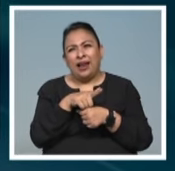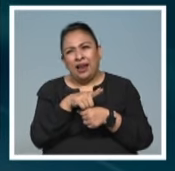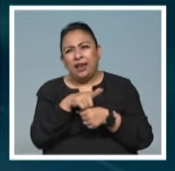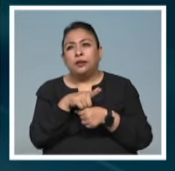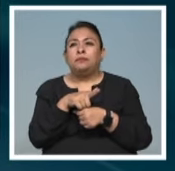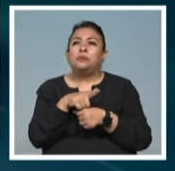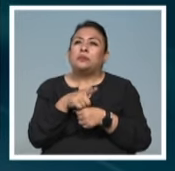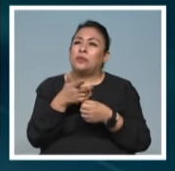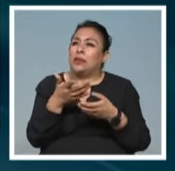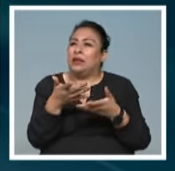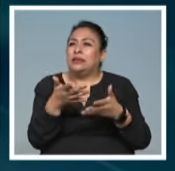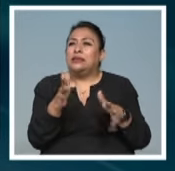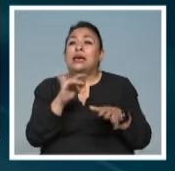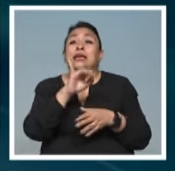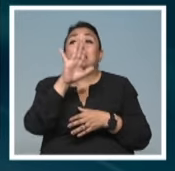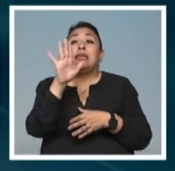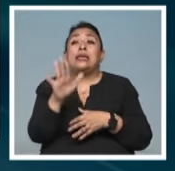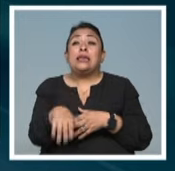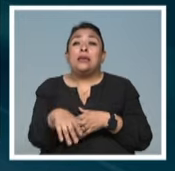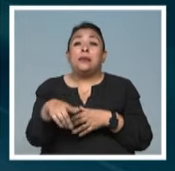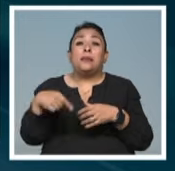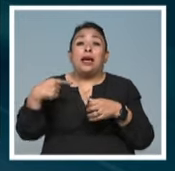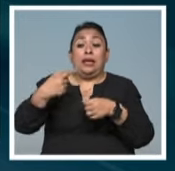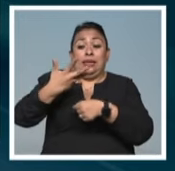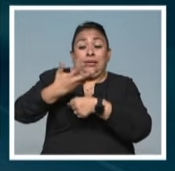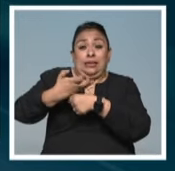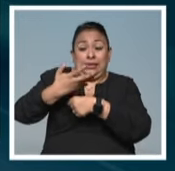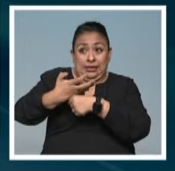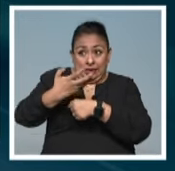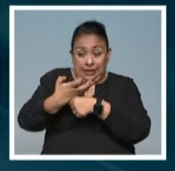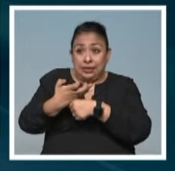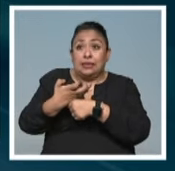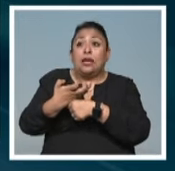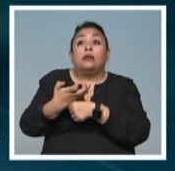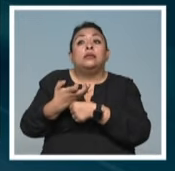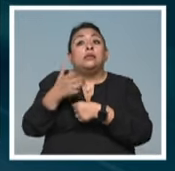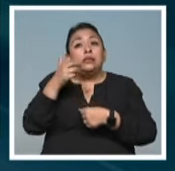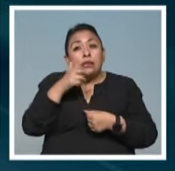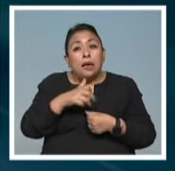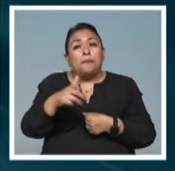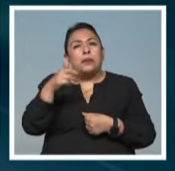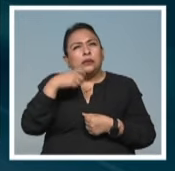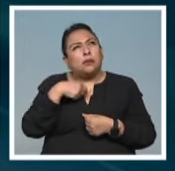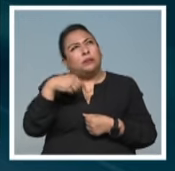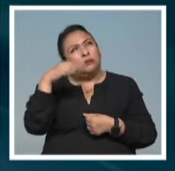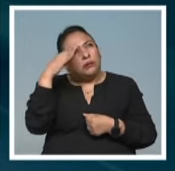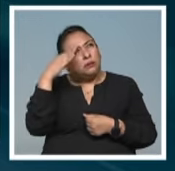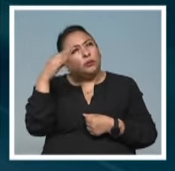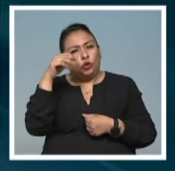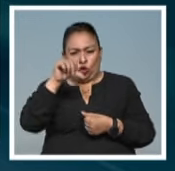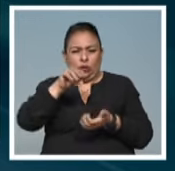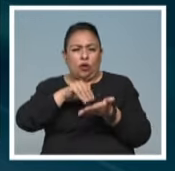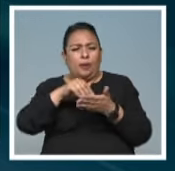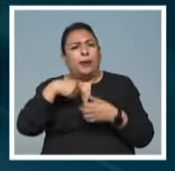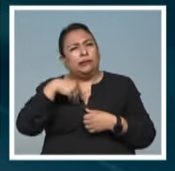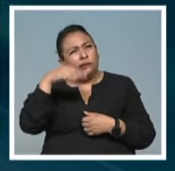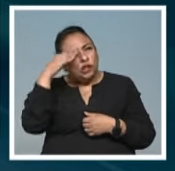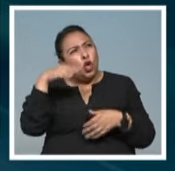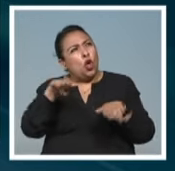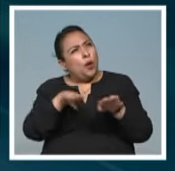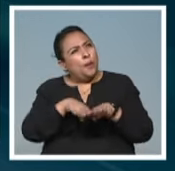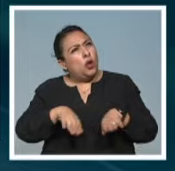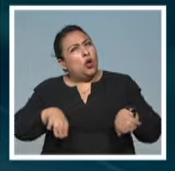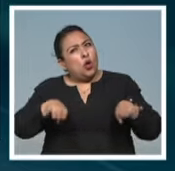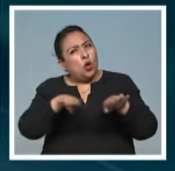ya iba para una quinta edición, pues todo el tiempo estábamos pensando y seguimos haciéndolo como